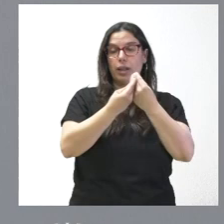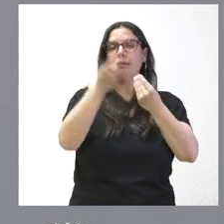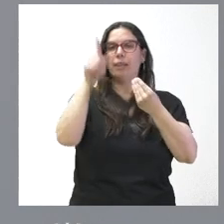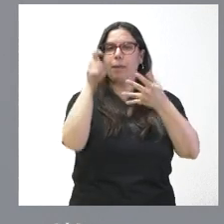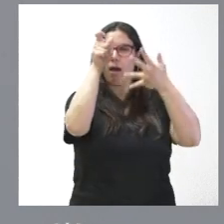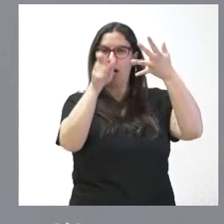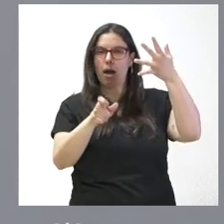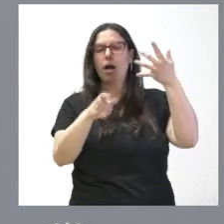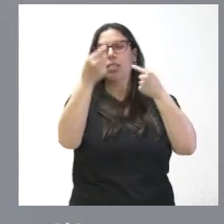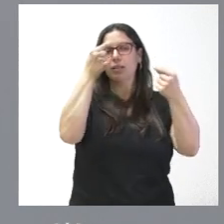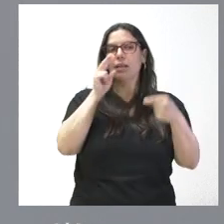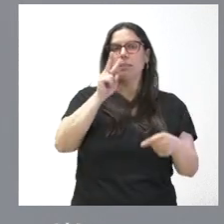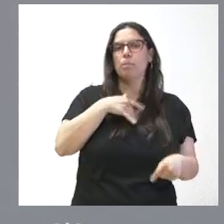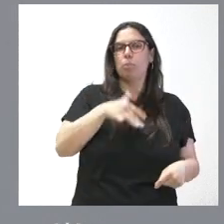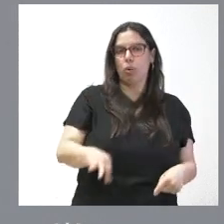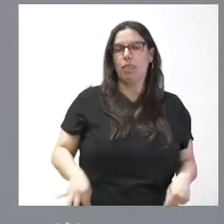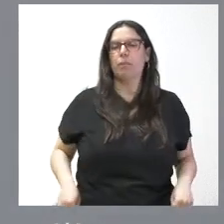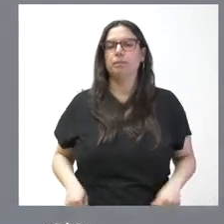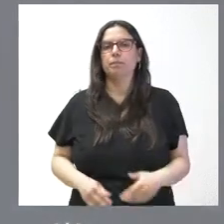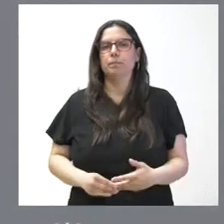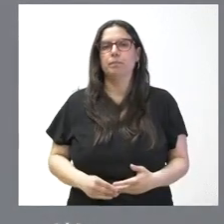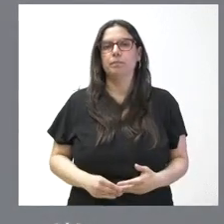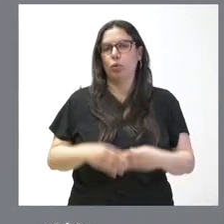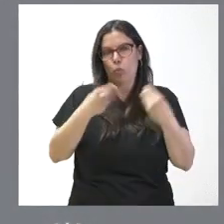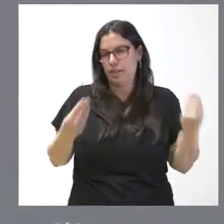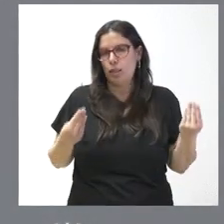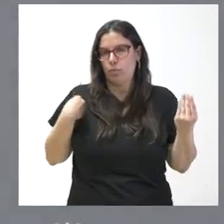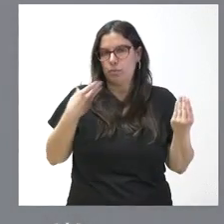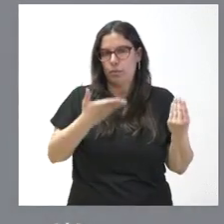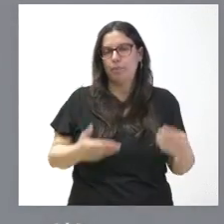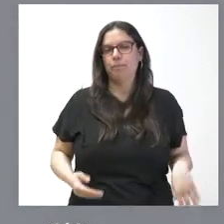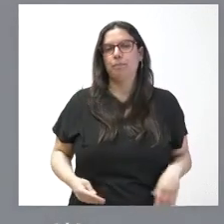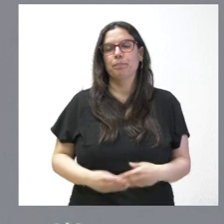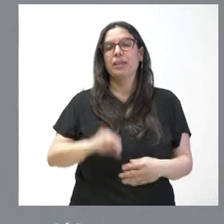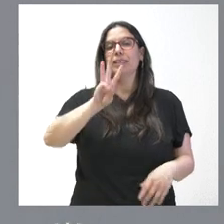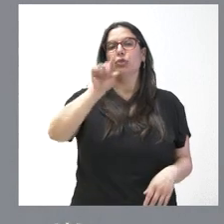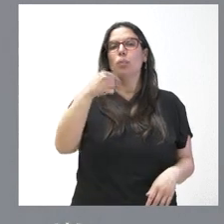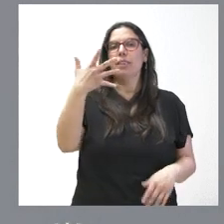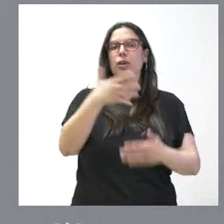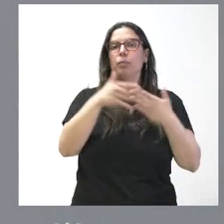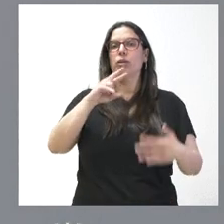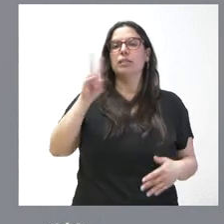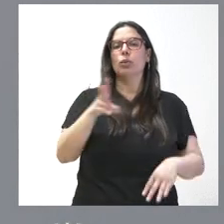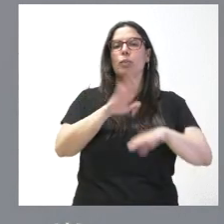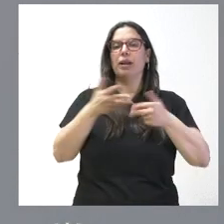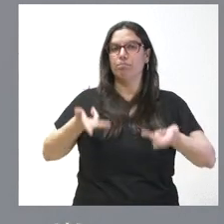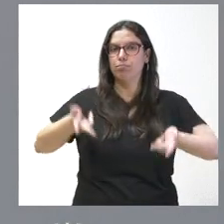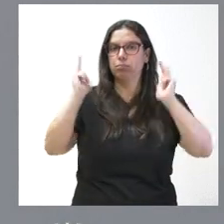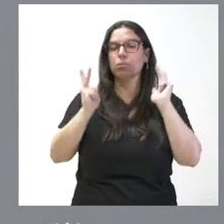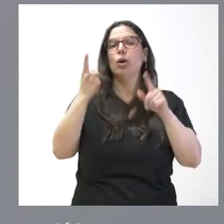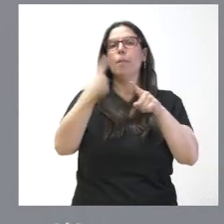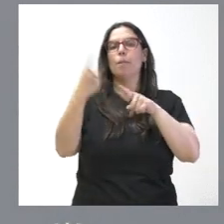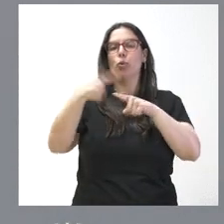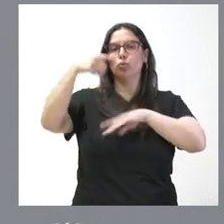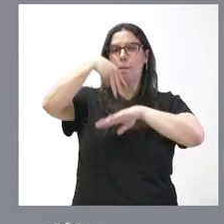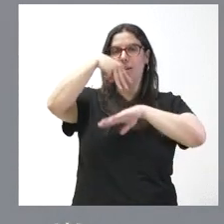para que puedan disponer del mismo en la documentación que les ha sido entregado. 3,5 millones de euros para licencias de productos Microsoft